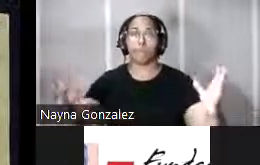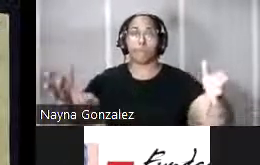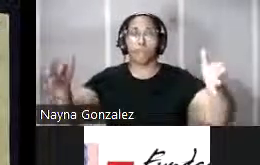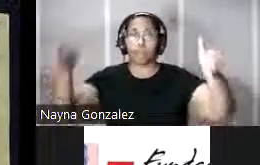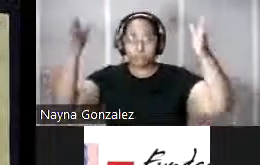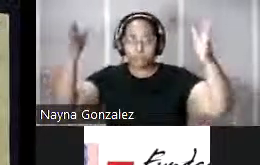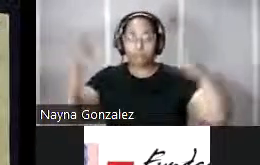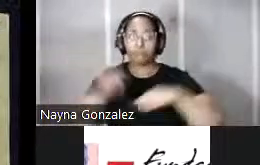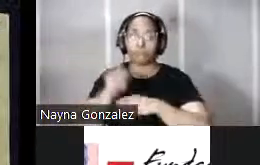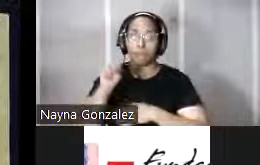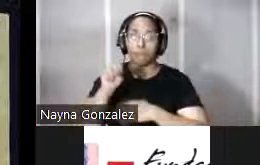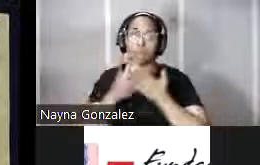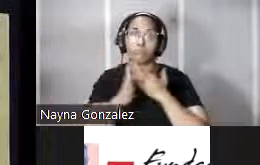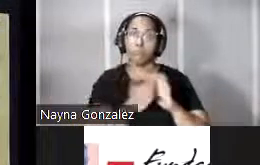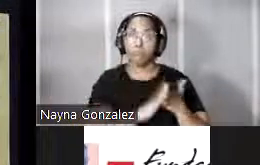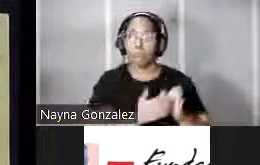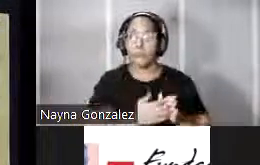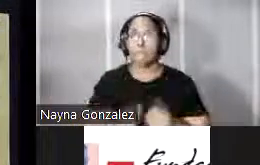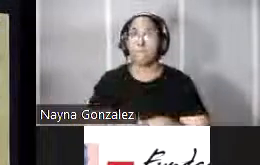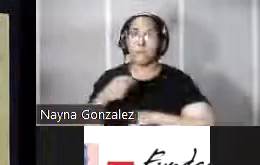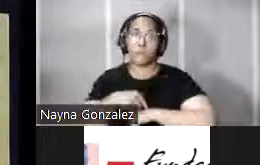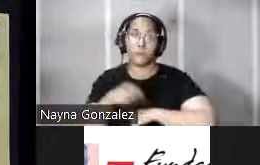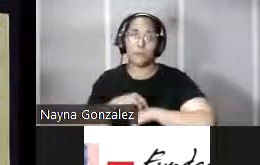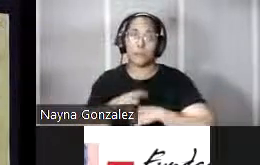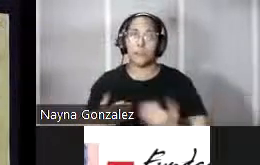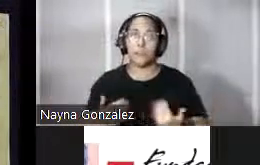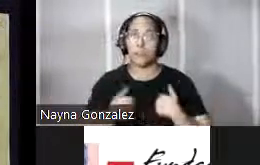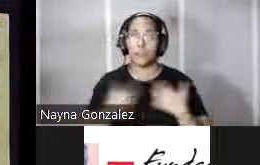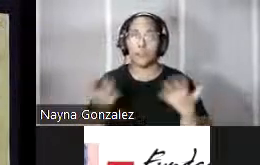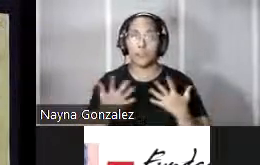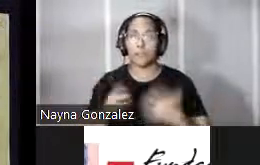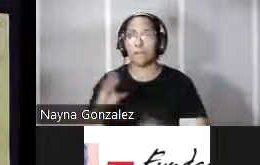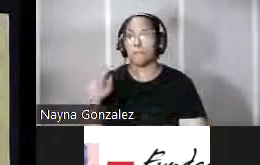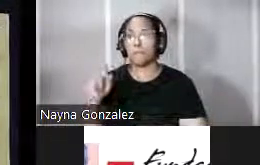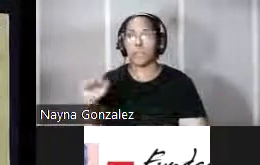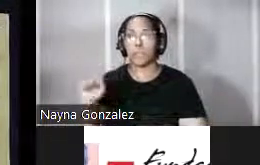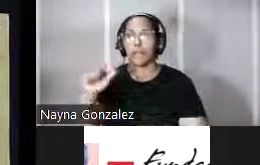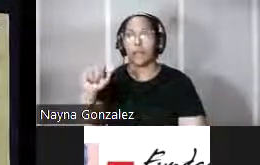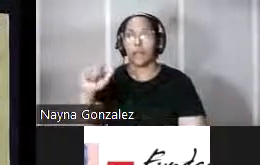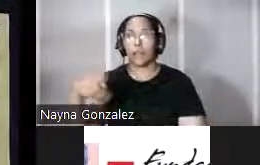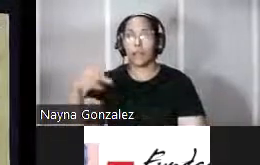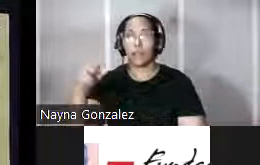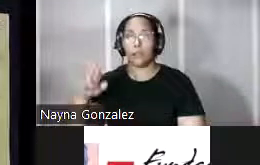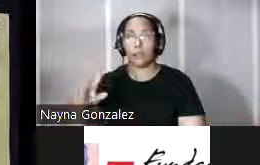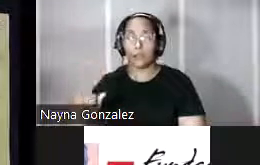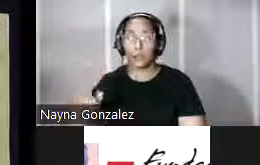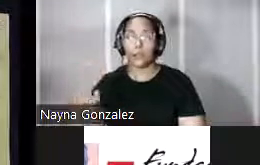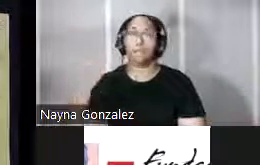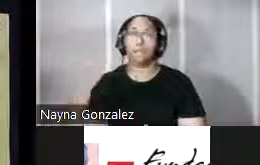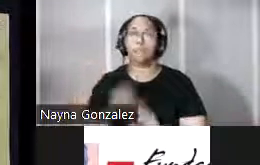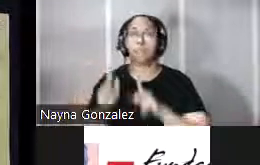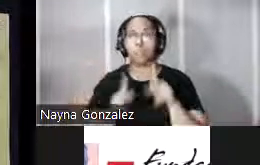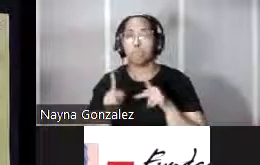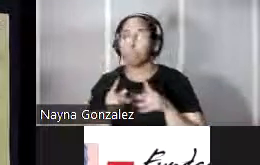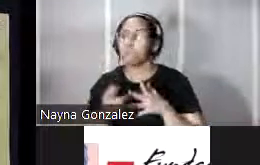de la ciudad en ese momento solamente contaba con la batería de la perla los expertos consideraron que el